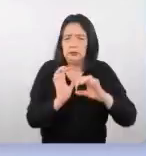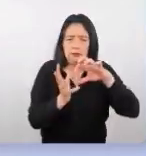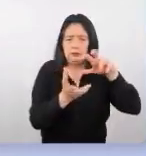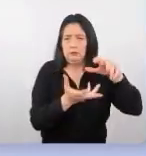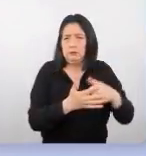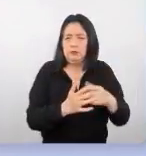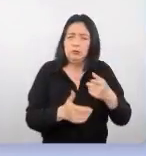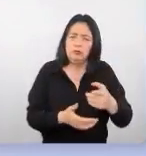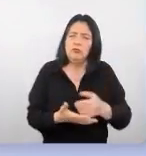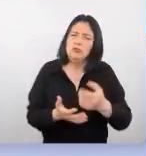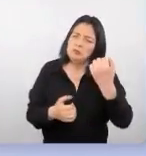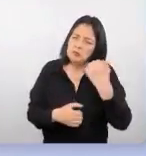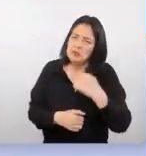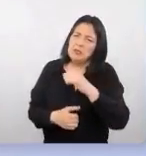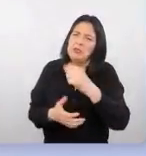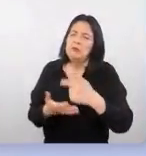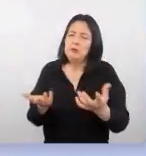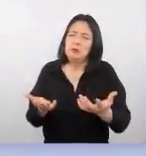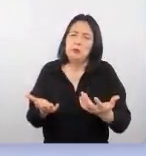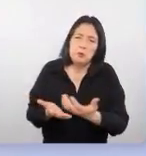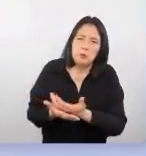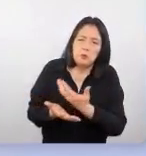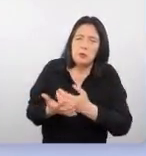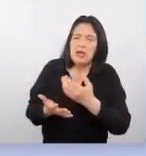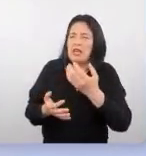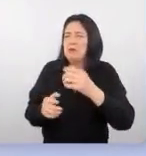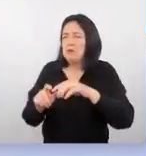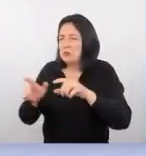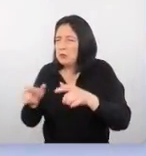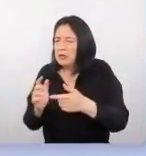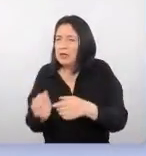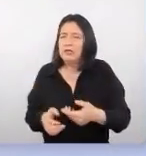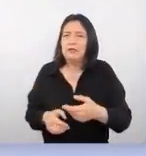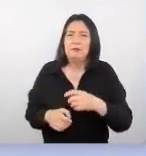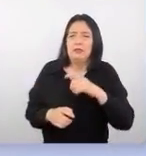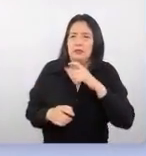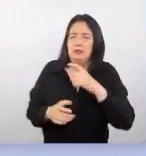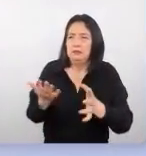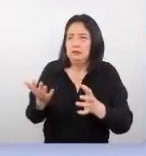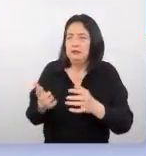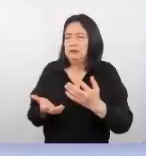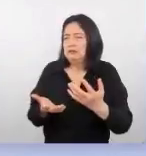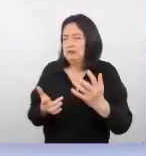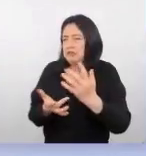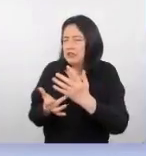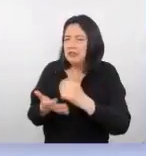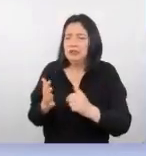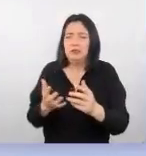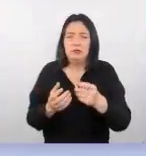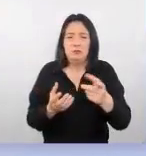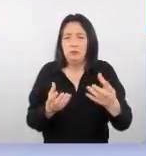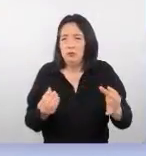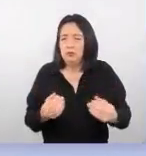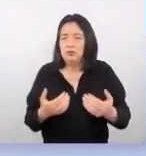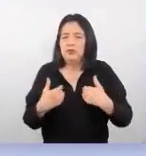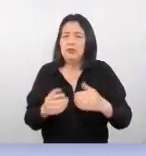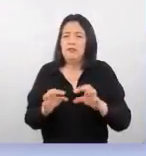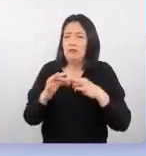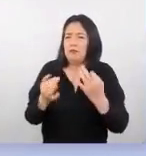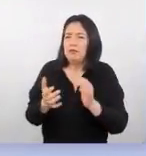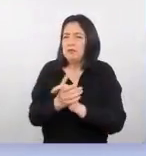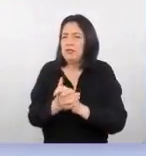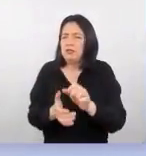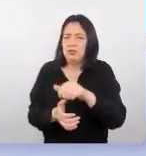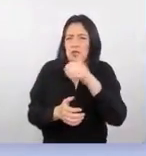sus estilos suelen ser mucho más modernos, más sofisticados, la mayoría tienen familia, tienen conocidos, amigos